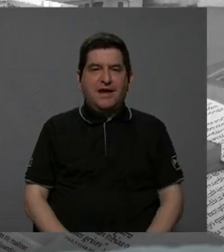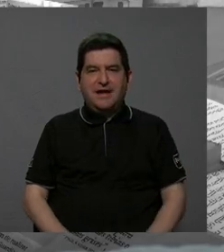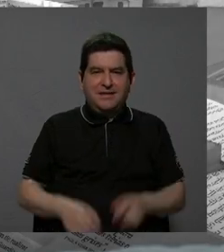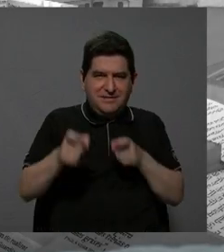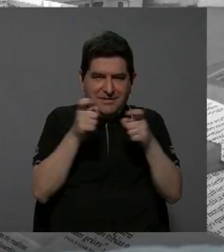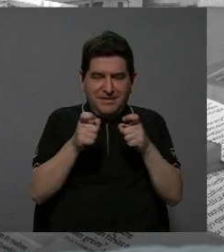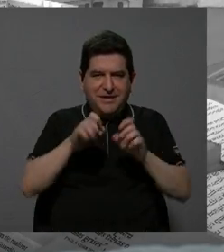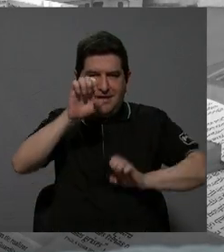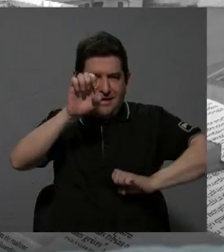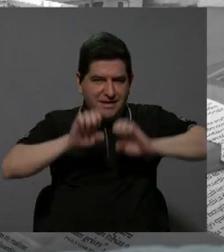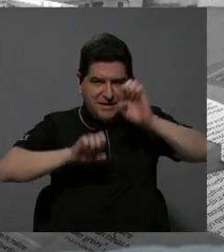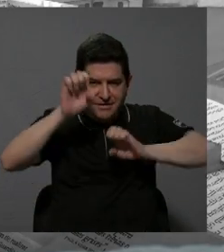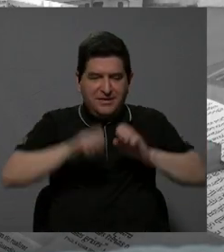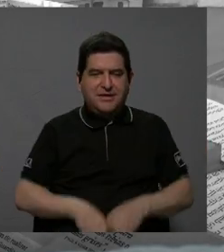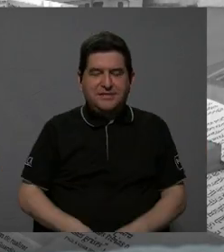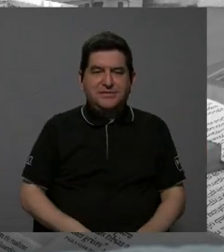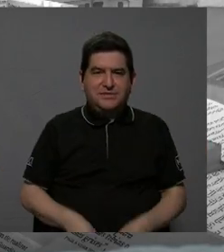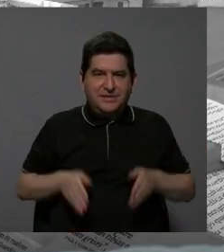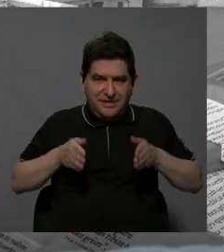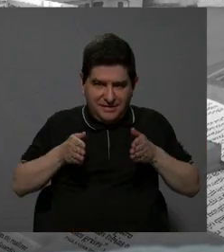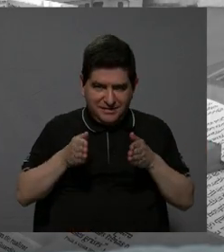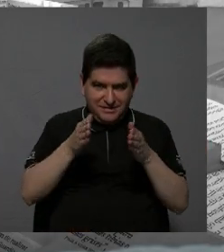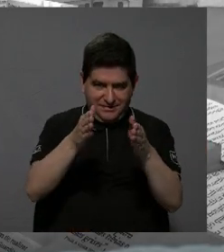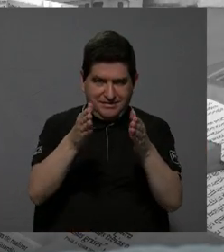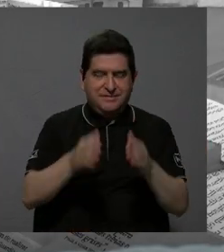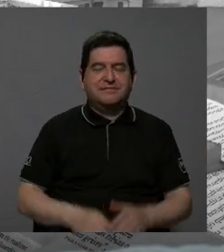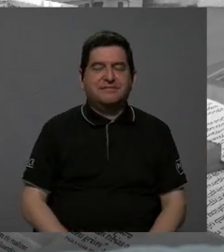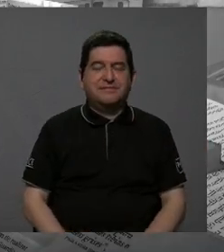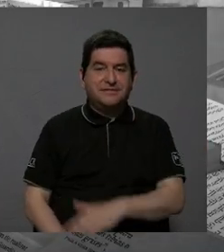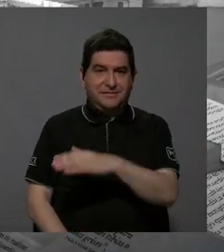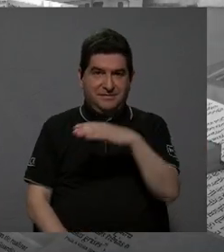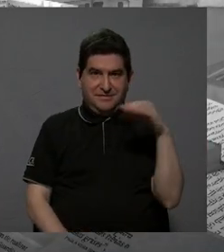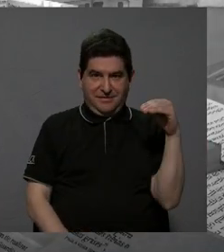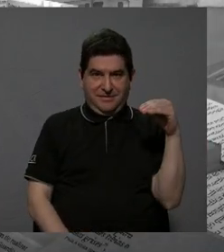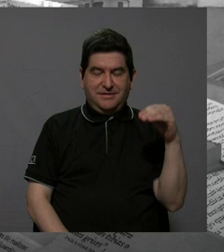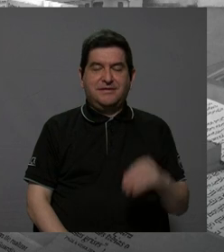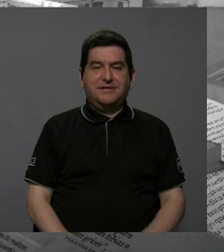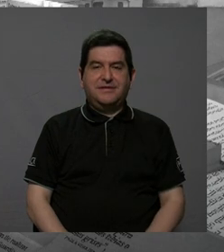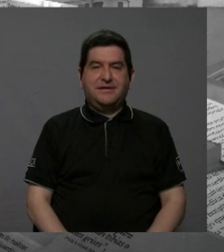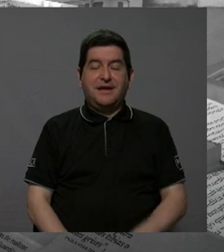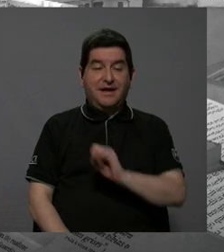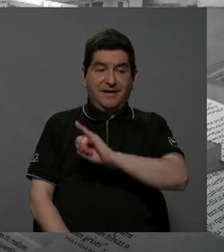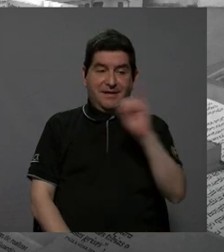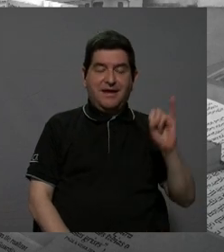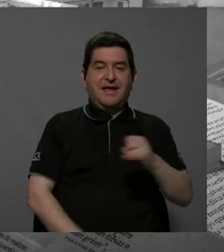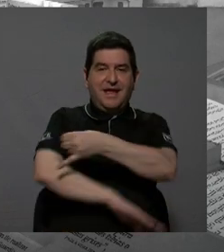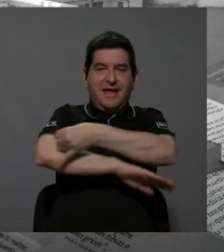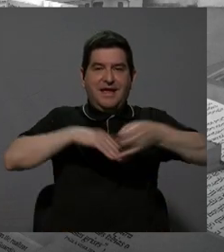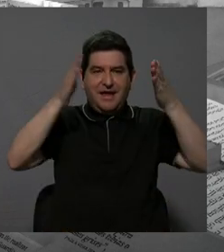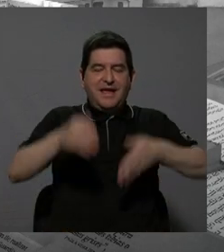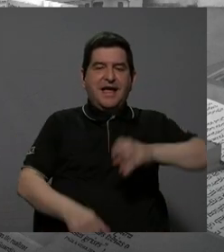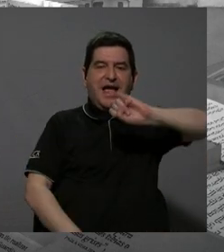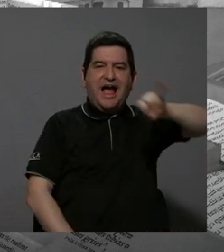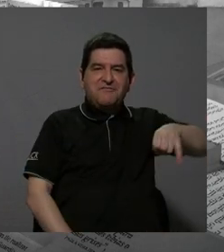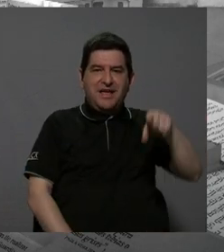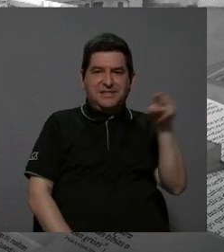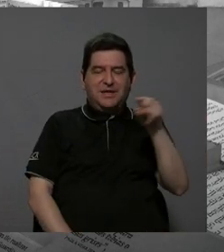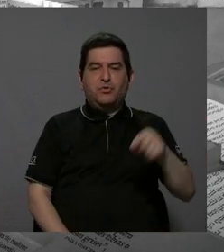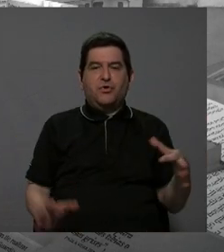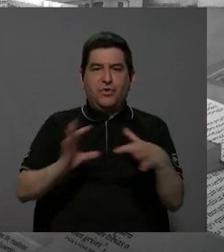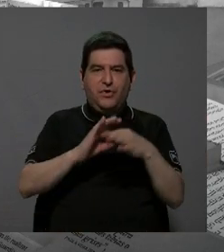y evaluación de la red vial. Y aquí con nosotros también a mi izquierda el ingeniero Javier Zamora,